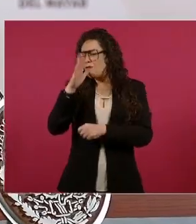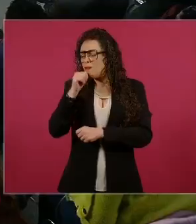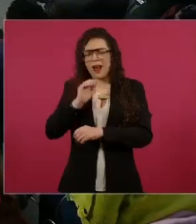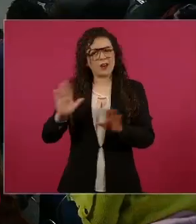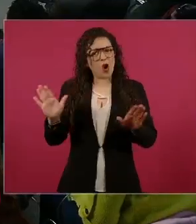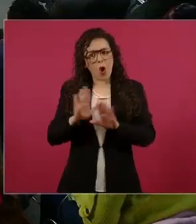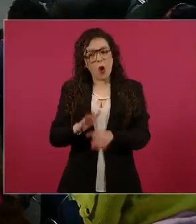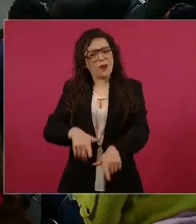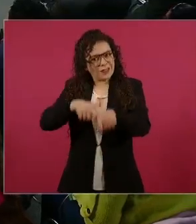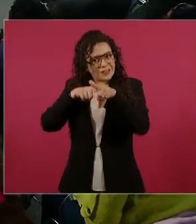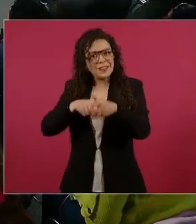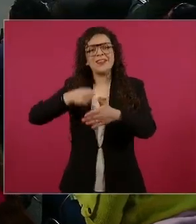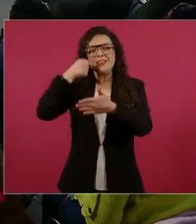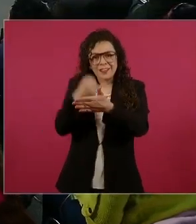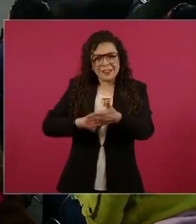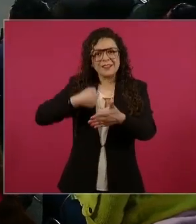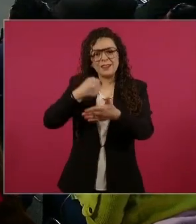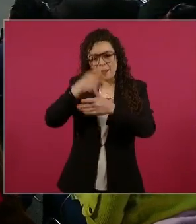Miren eso.